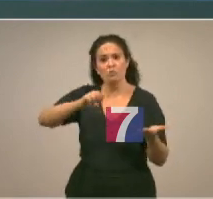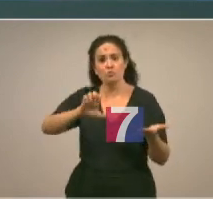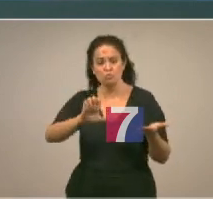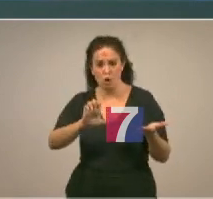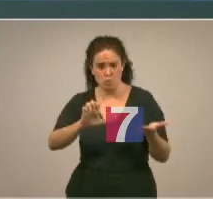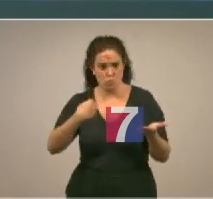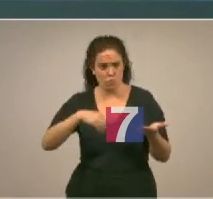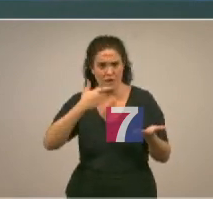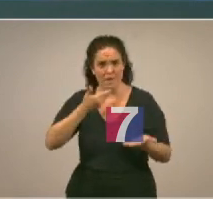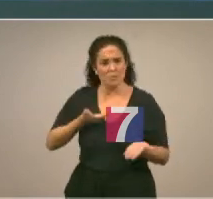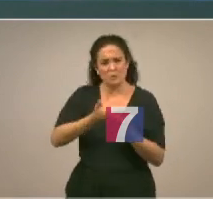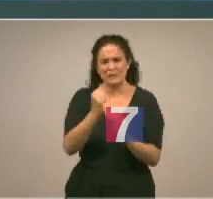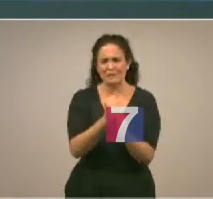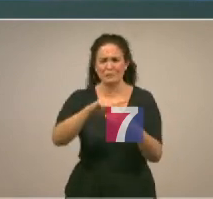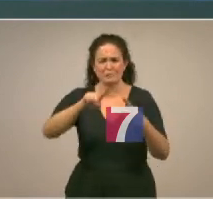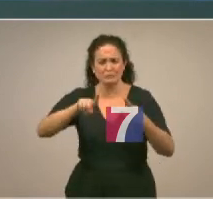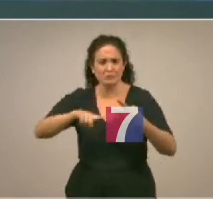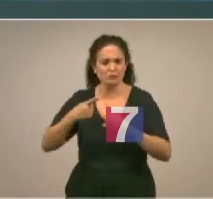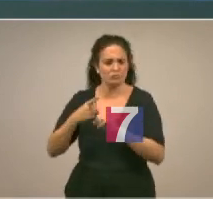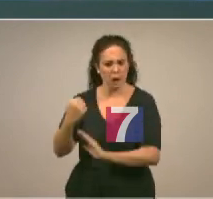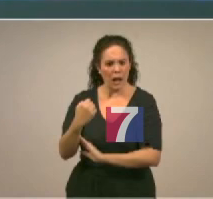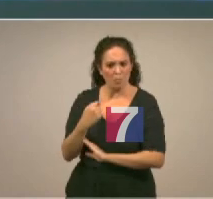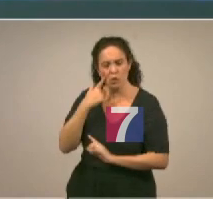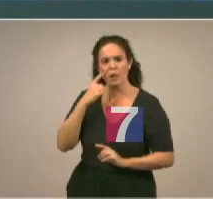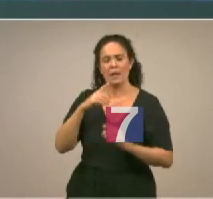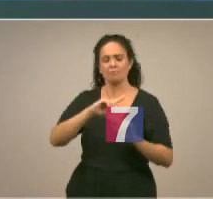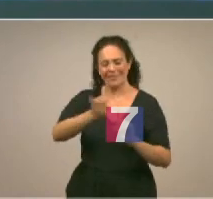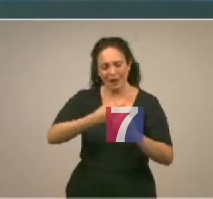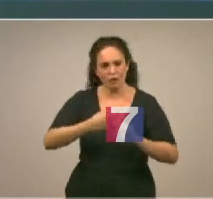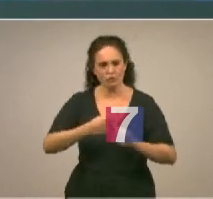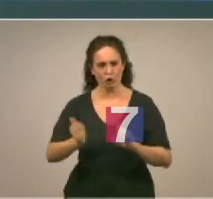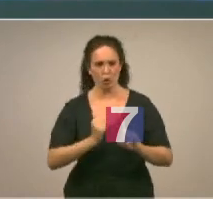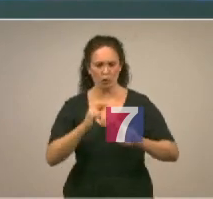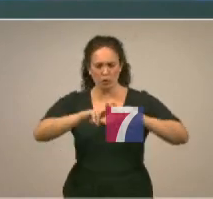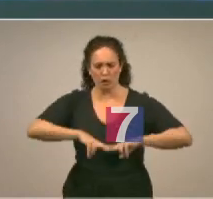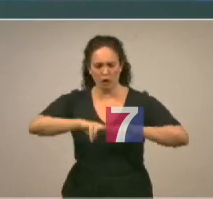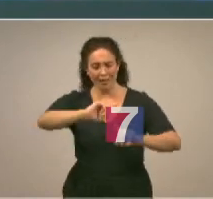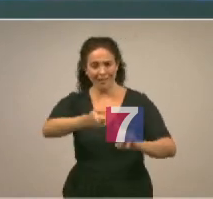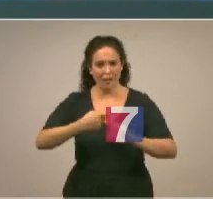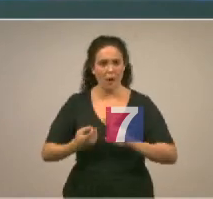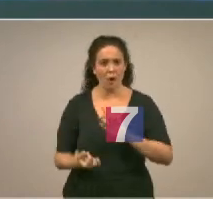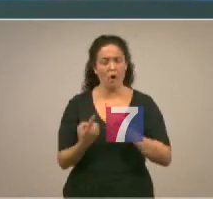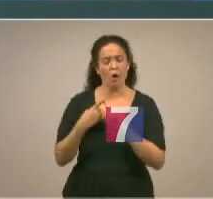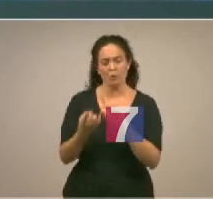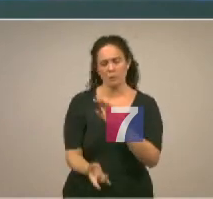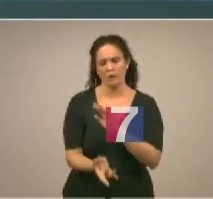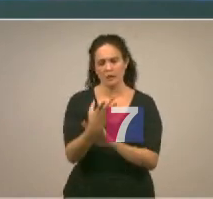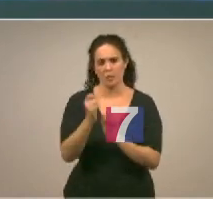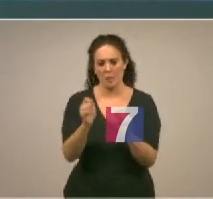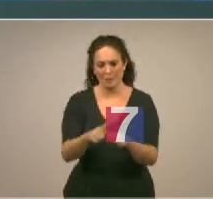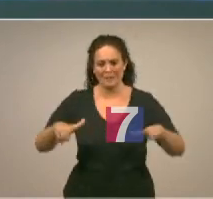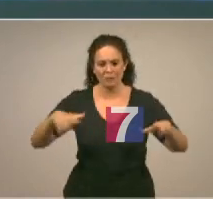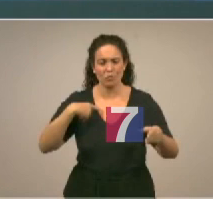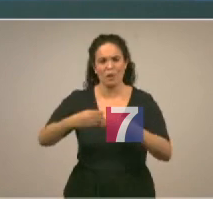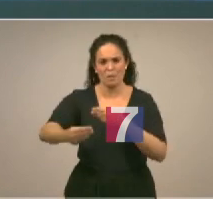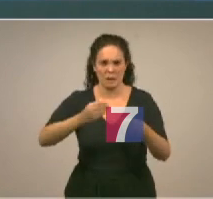licitado ya diferentes tareas para el apoyo de la elaboración de un diagnóstico de oportunidades para la creación de una denominada plataforma del